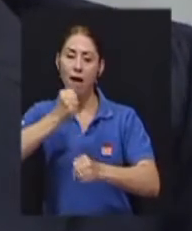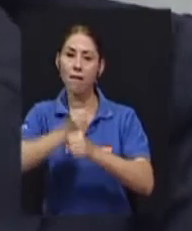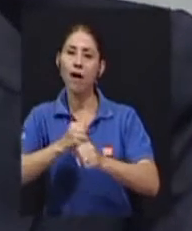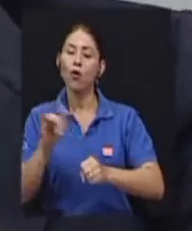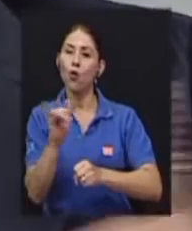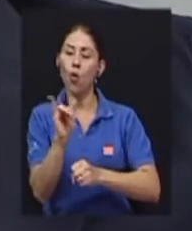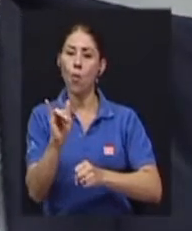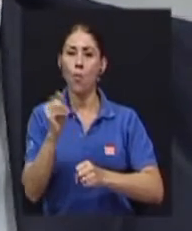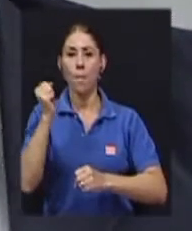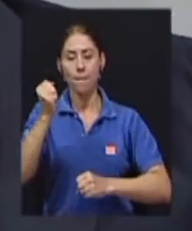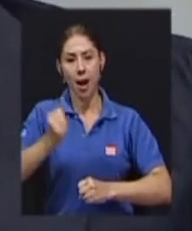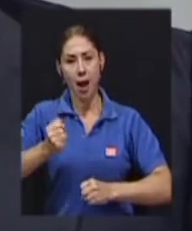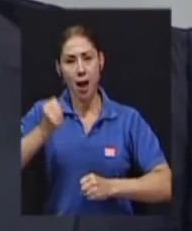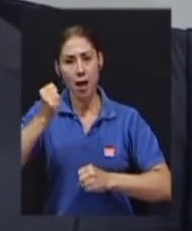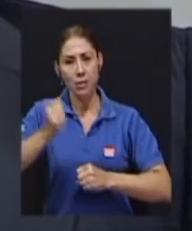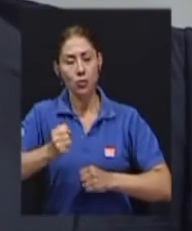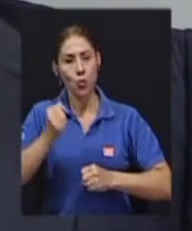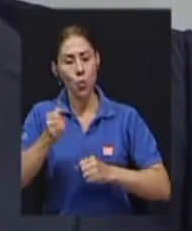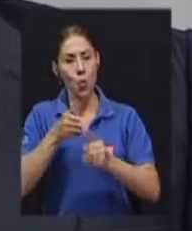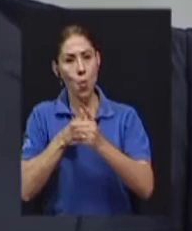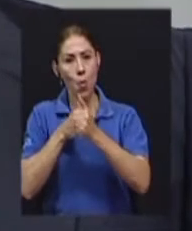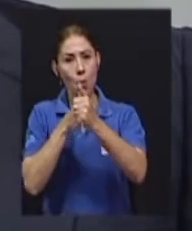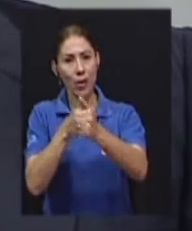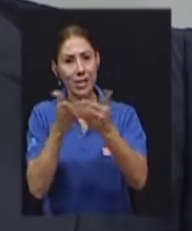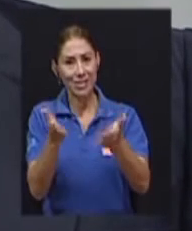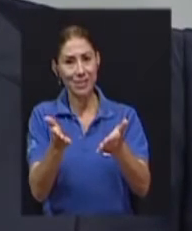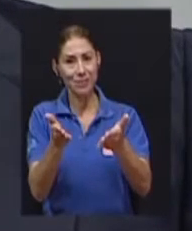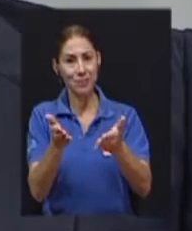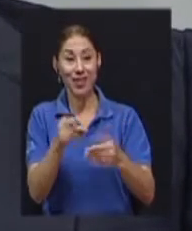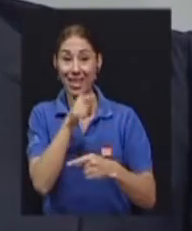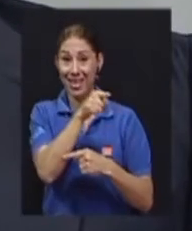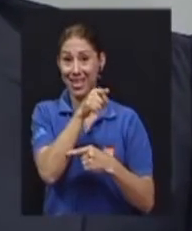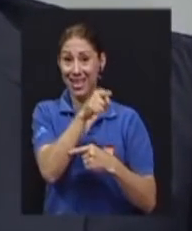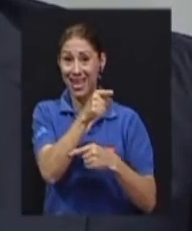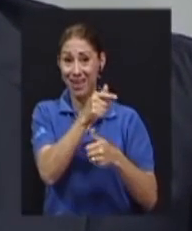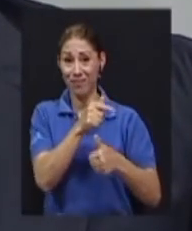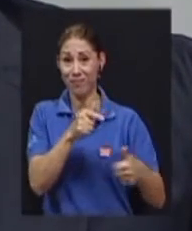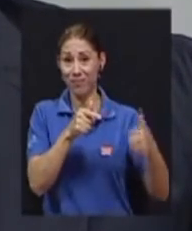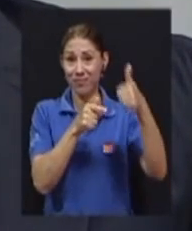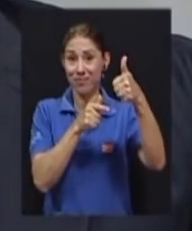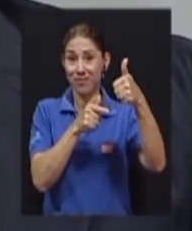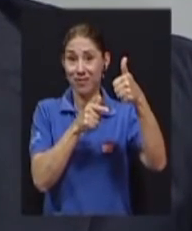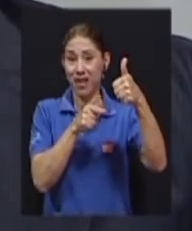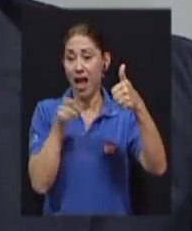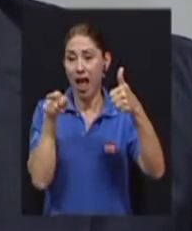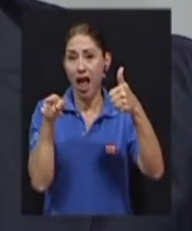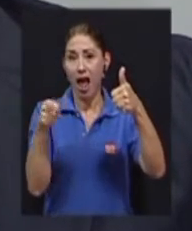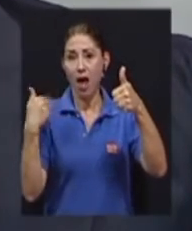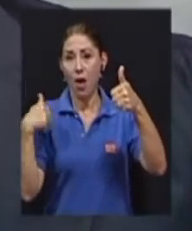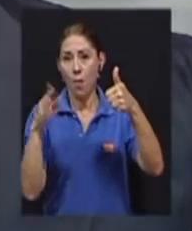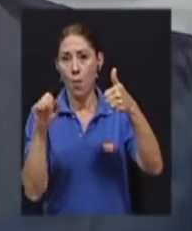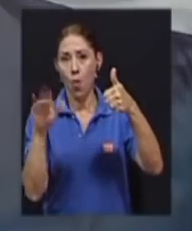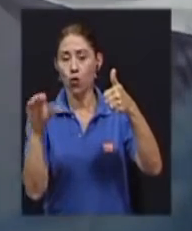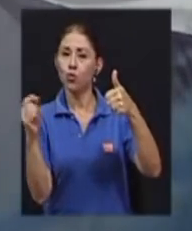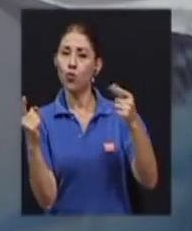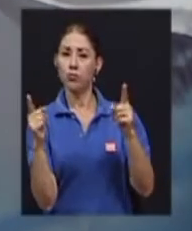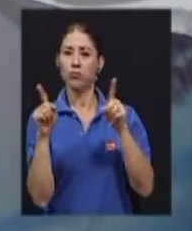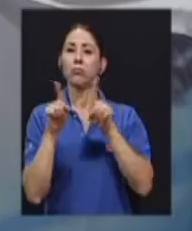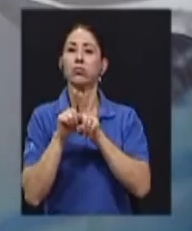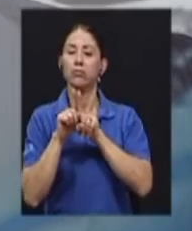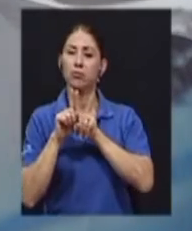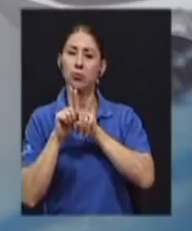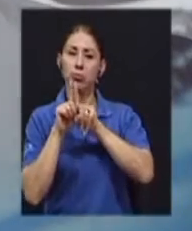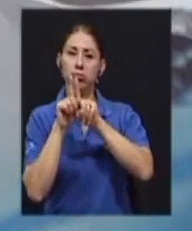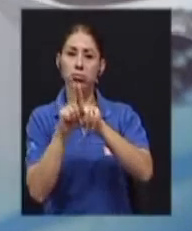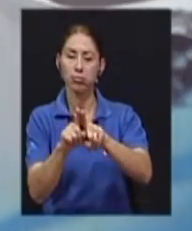estuvo llevando a Juan Bosco a las cárceles de Turín. En esa época